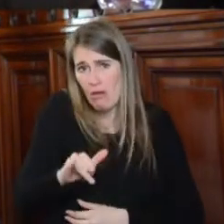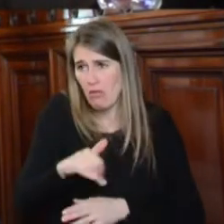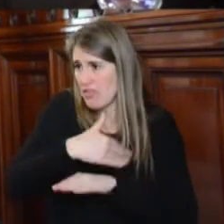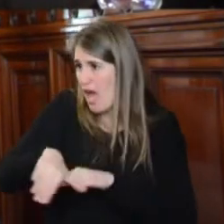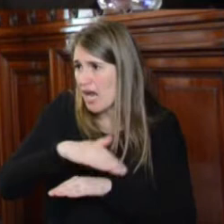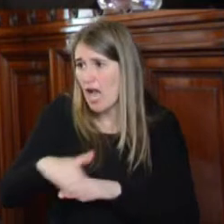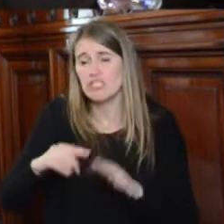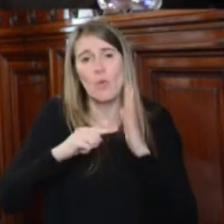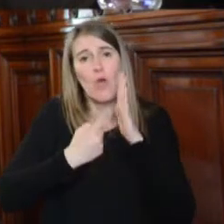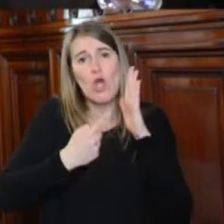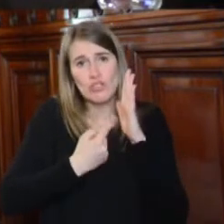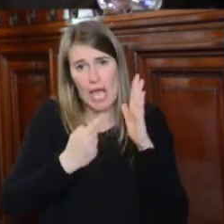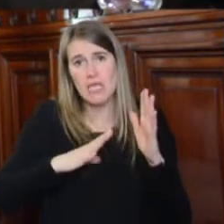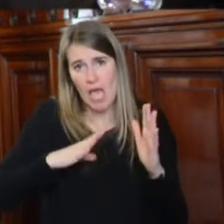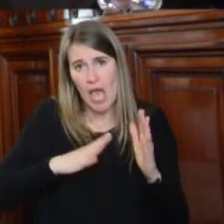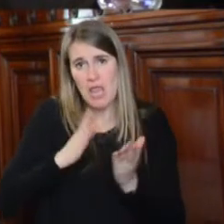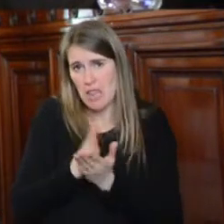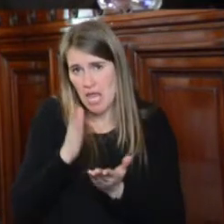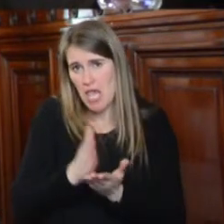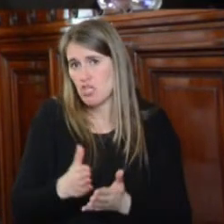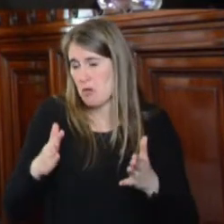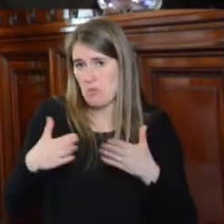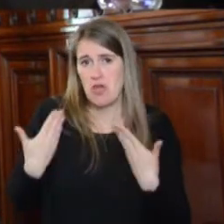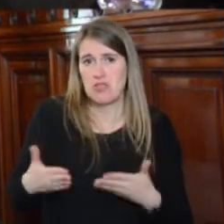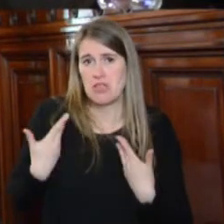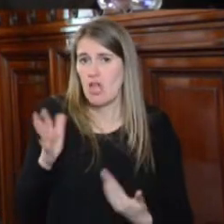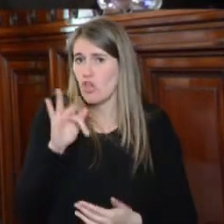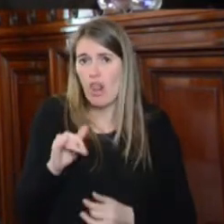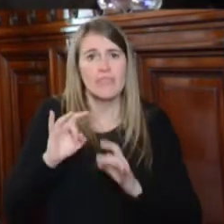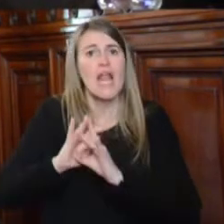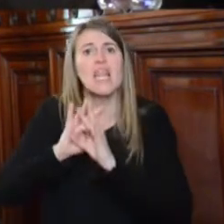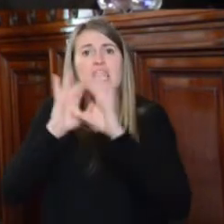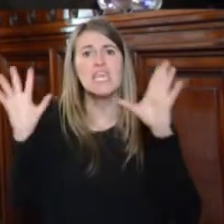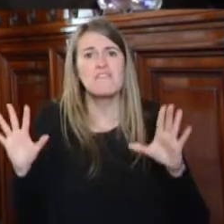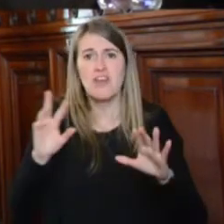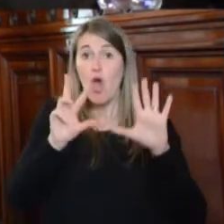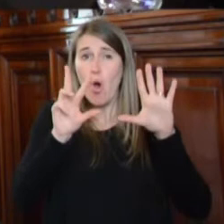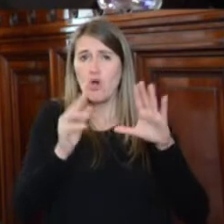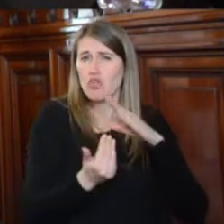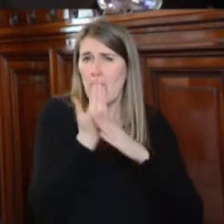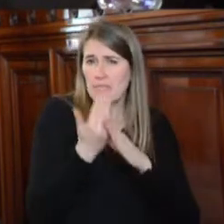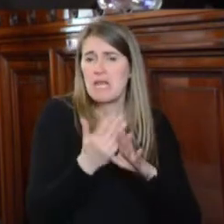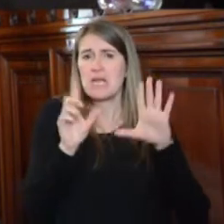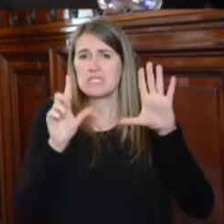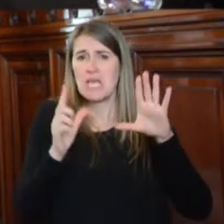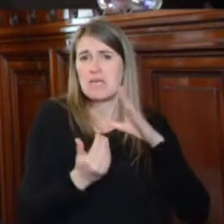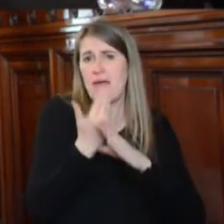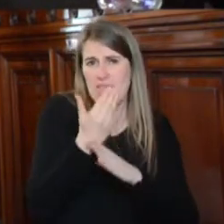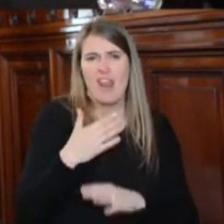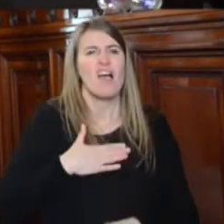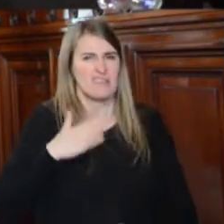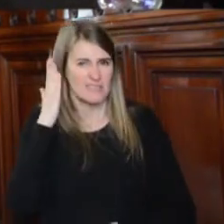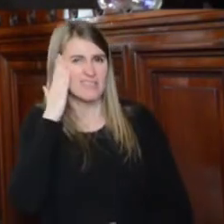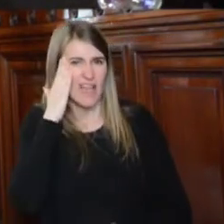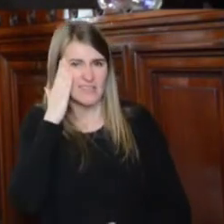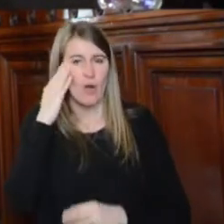Ciudad de Buenos Aires, donde con total libertad a las 8 de la mañana o a las 7 de la mañana uno ya sabe cuáles van